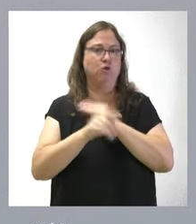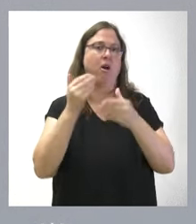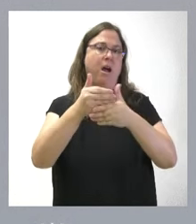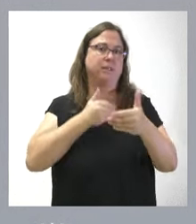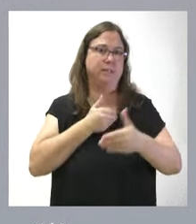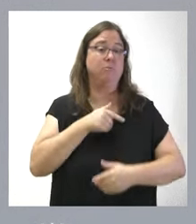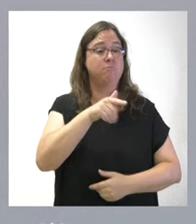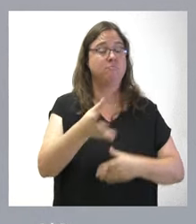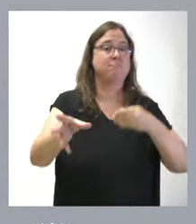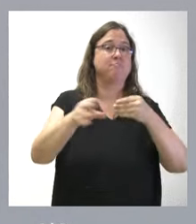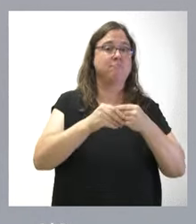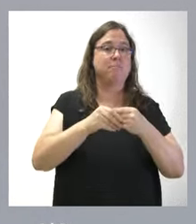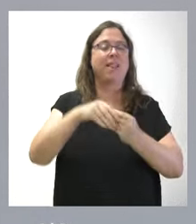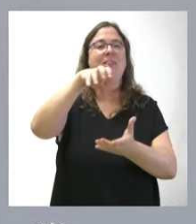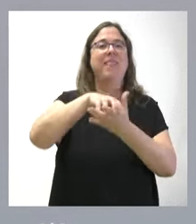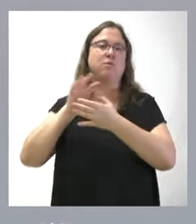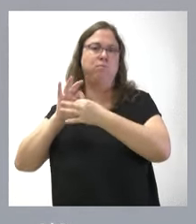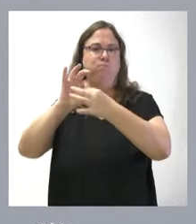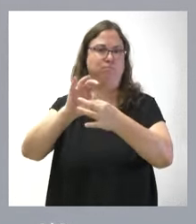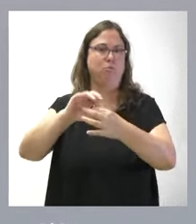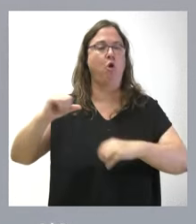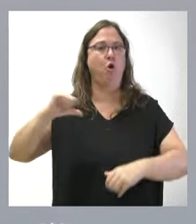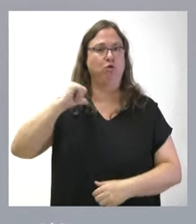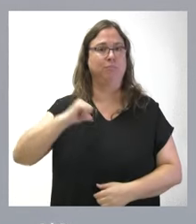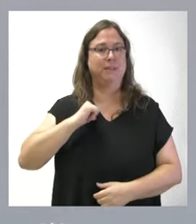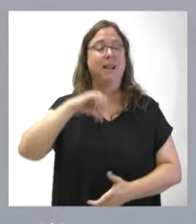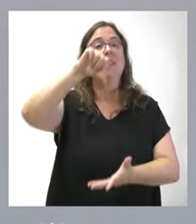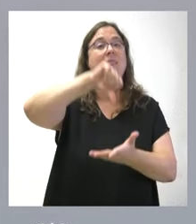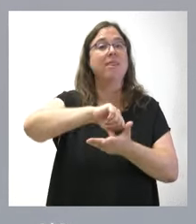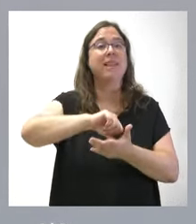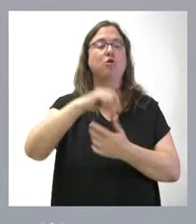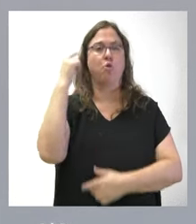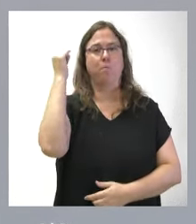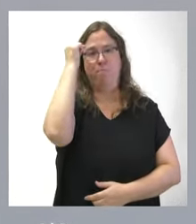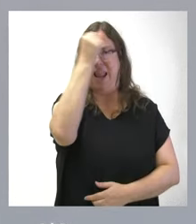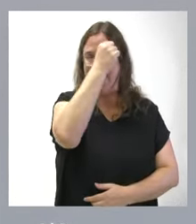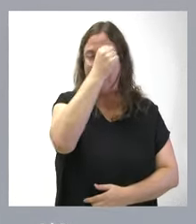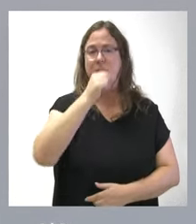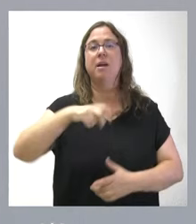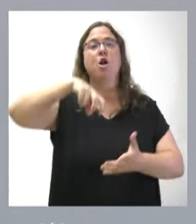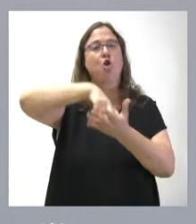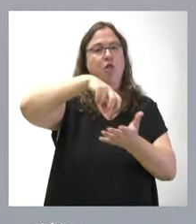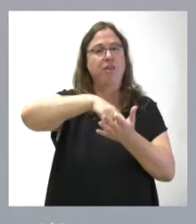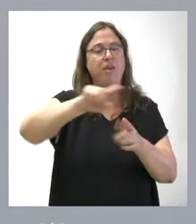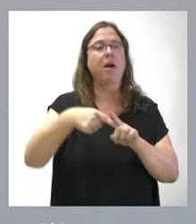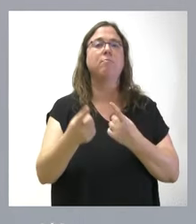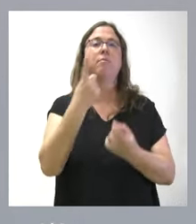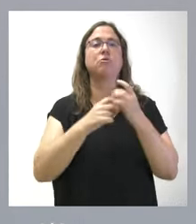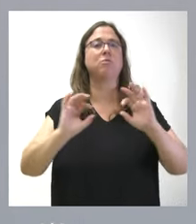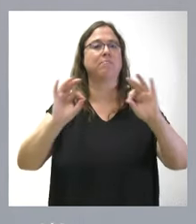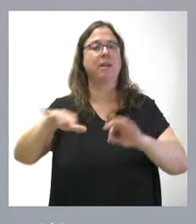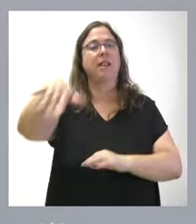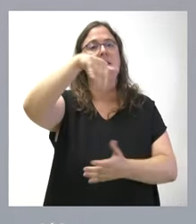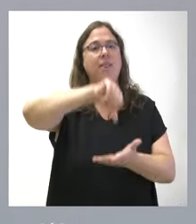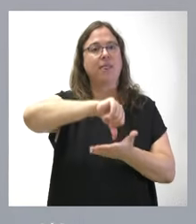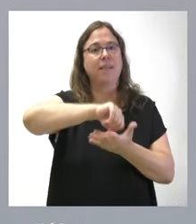A esto se unen los centros dependientes de este hospital, que es el centro de especialidades Pilarica, el edificio Rondilla y las consultas de atención especializada en el centro de